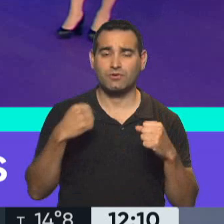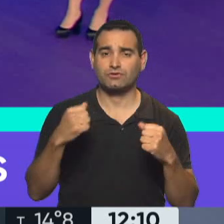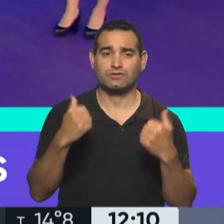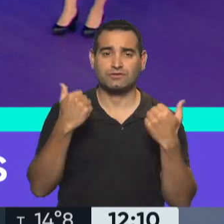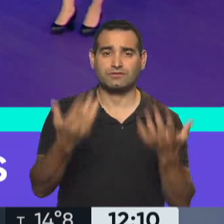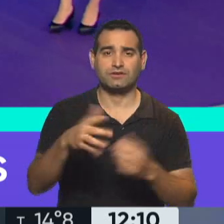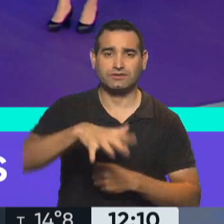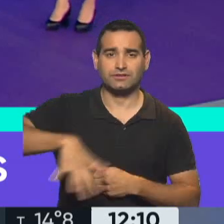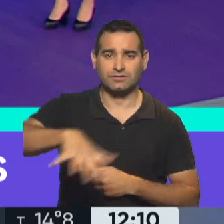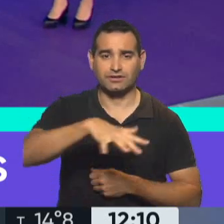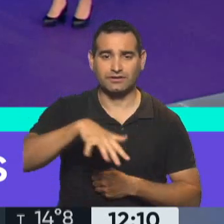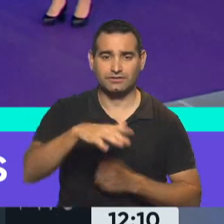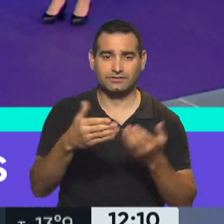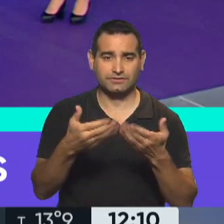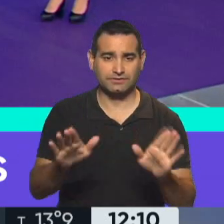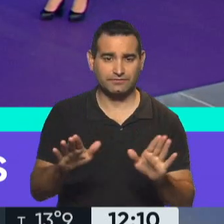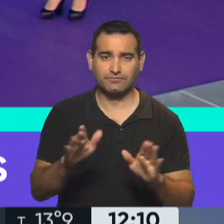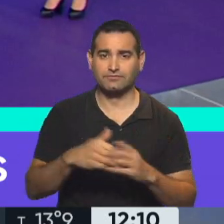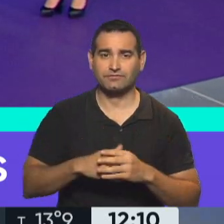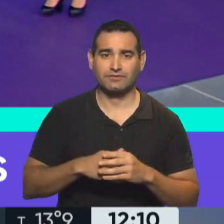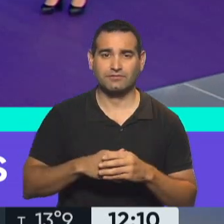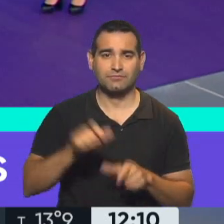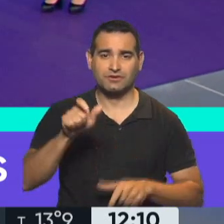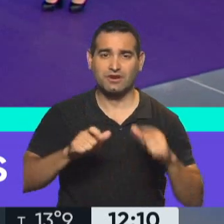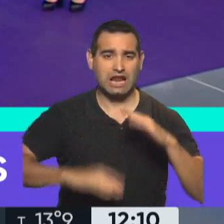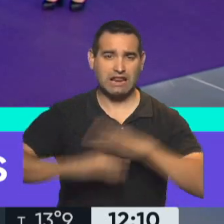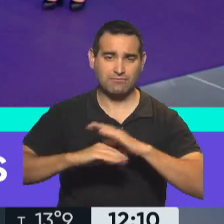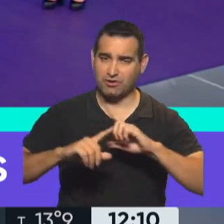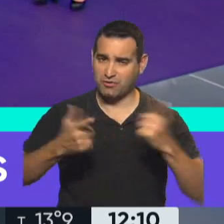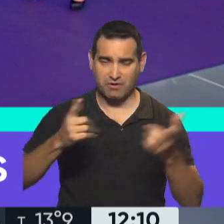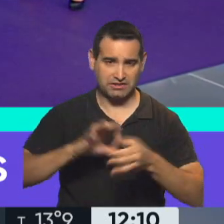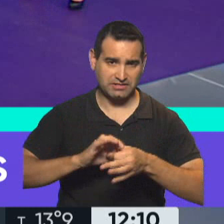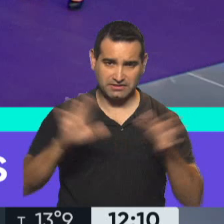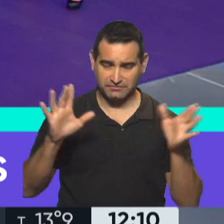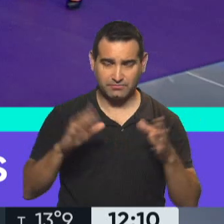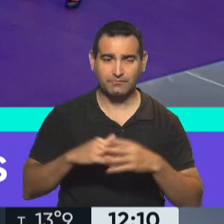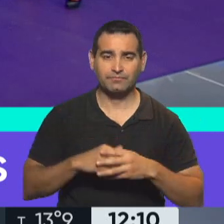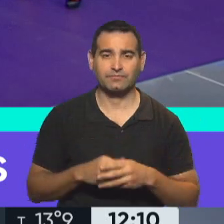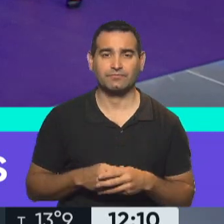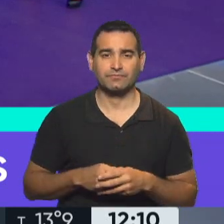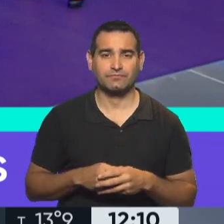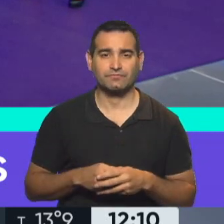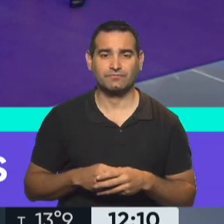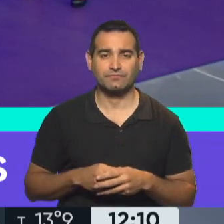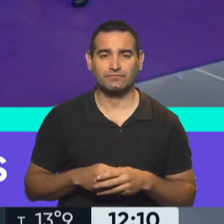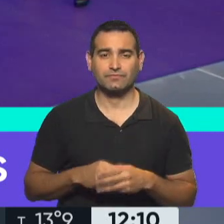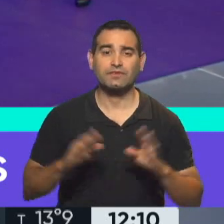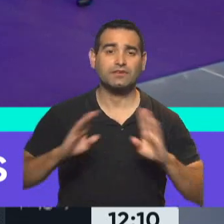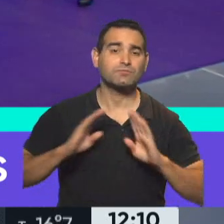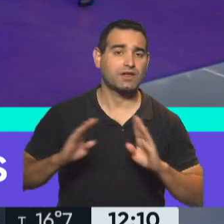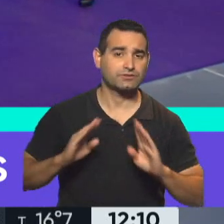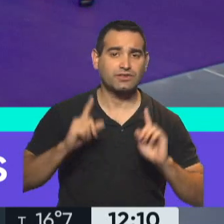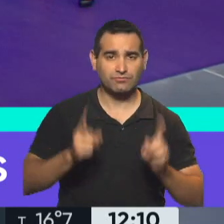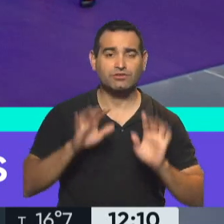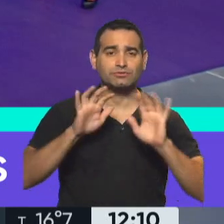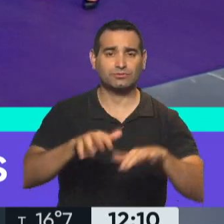libre, sin límite de personas. Otra de las aperturas que anunció el jefe de gobierno porteño. Buenos gimnasios también.